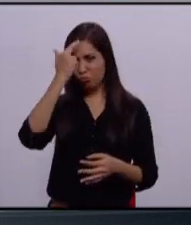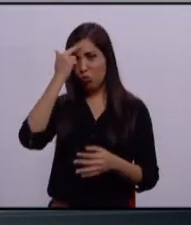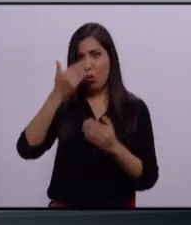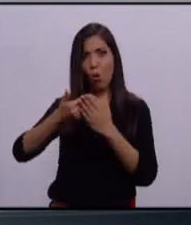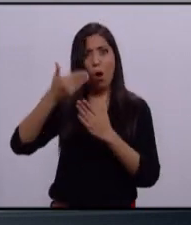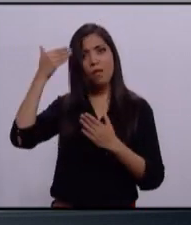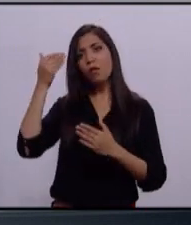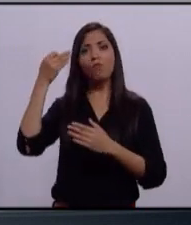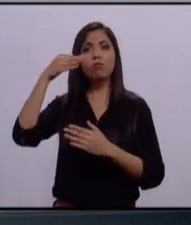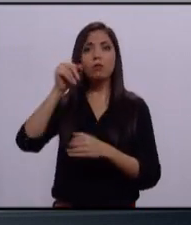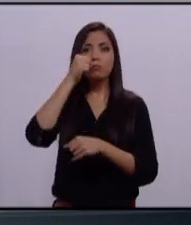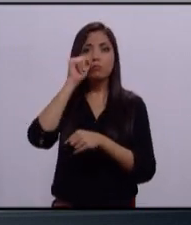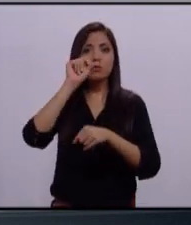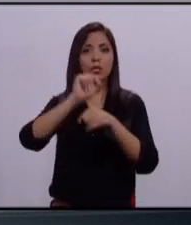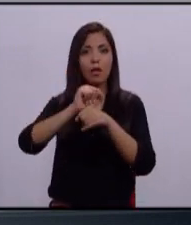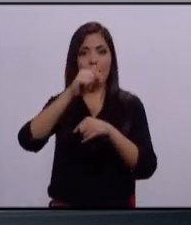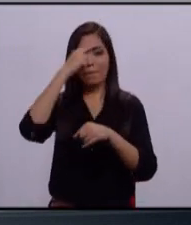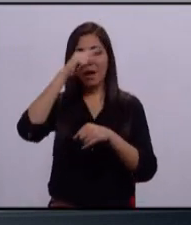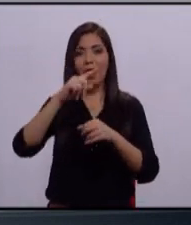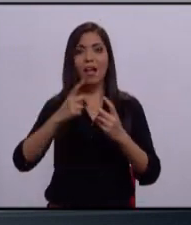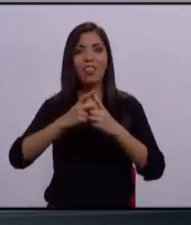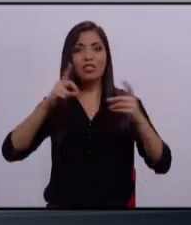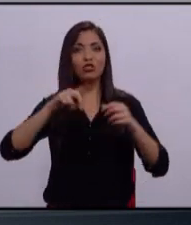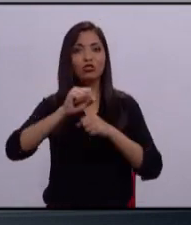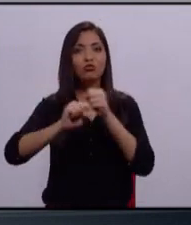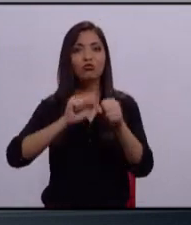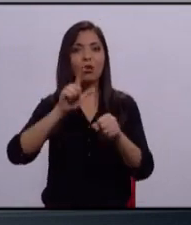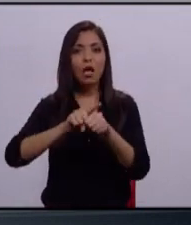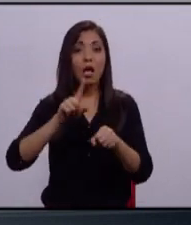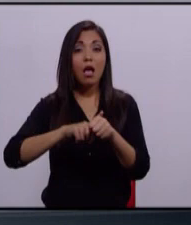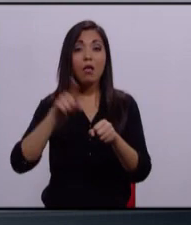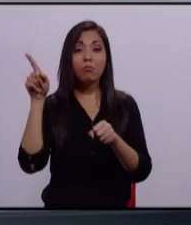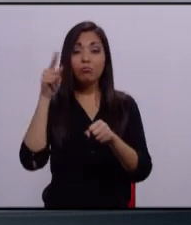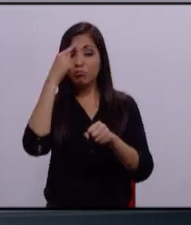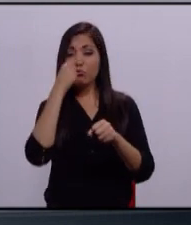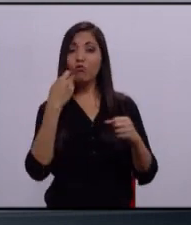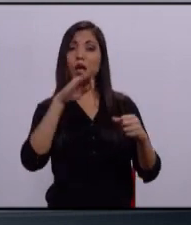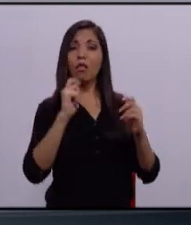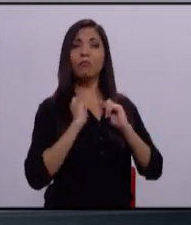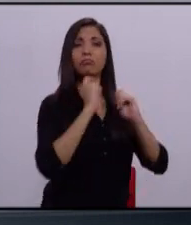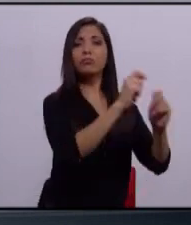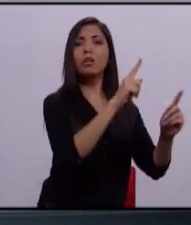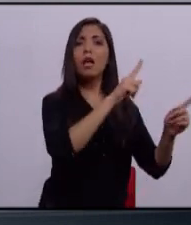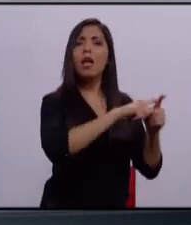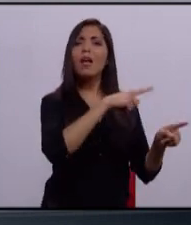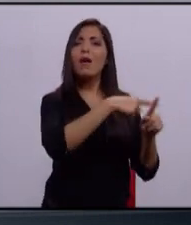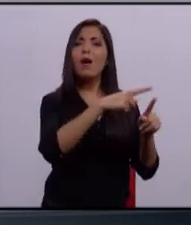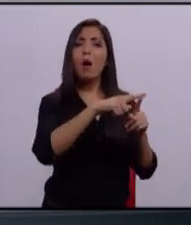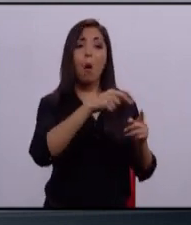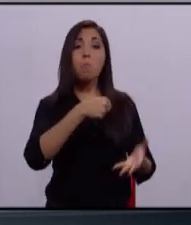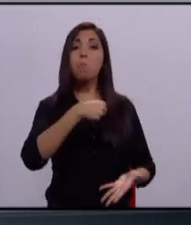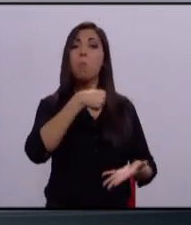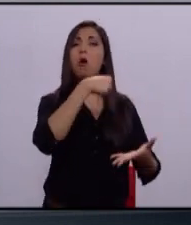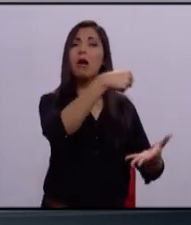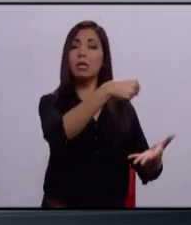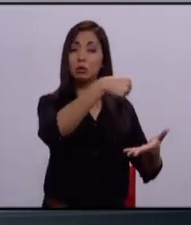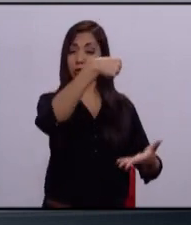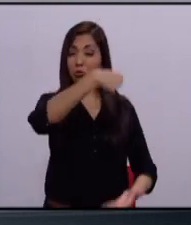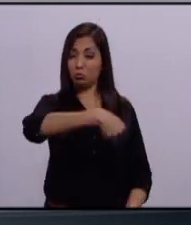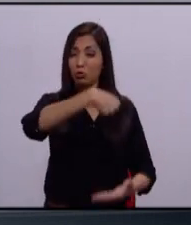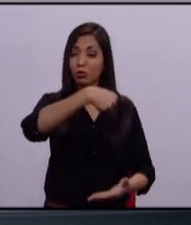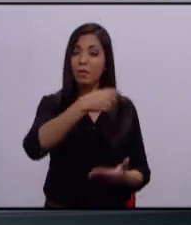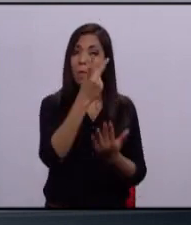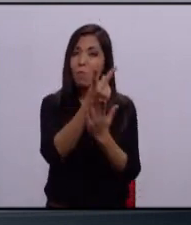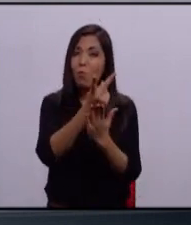secretario de Desarrollo Social, asignó de forma directa y en la opacidad las mochilas, este programa de